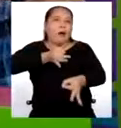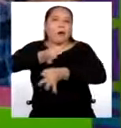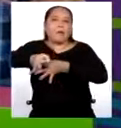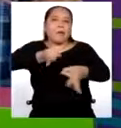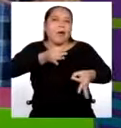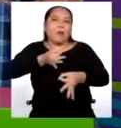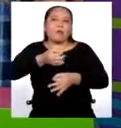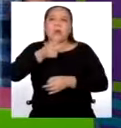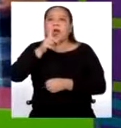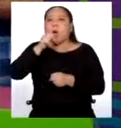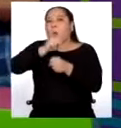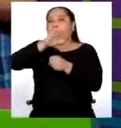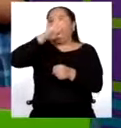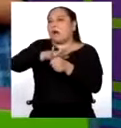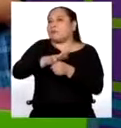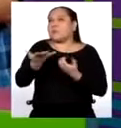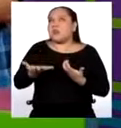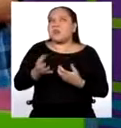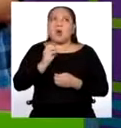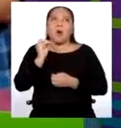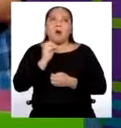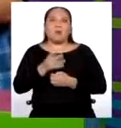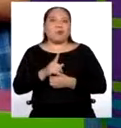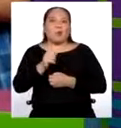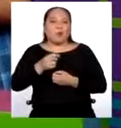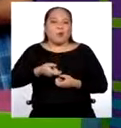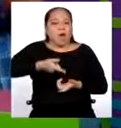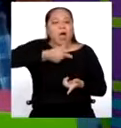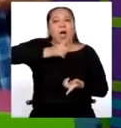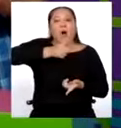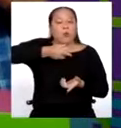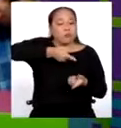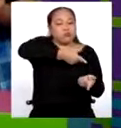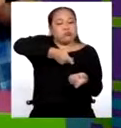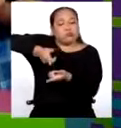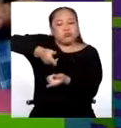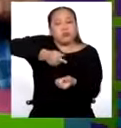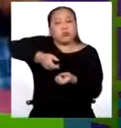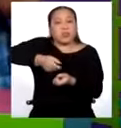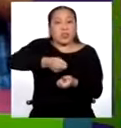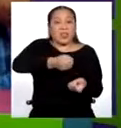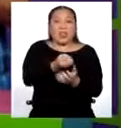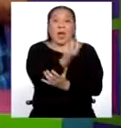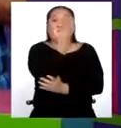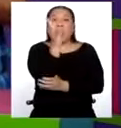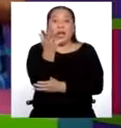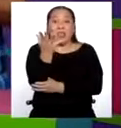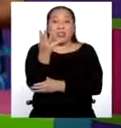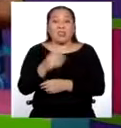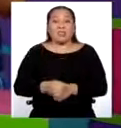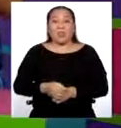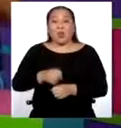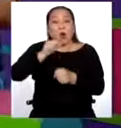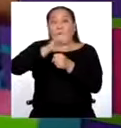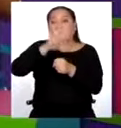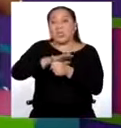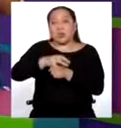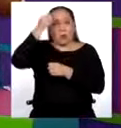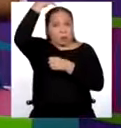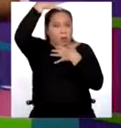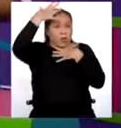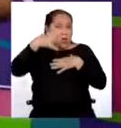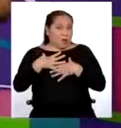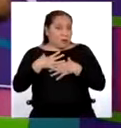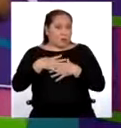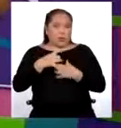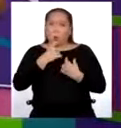jugo o gaseosa. No podemos regar las plantas con gaseosa y tampoco podemos bañarnos con jugo. La contaminación de este recurso tiene grandes